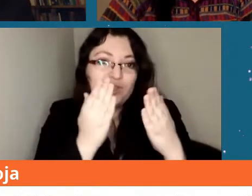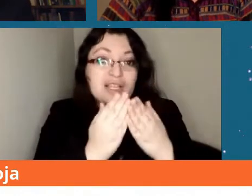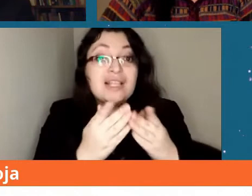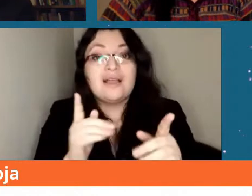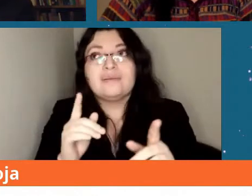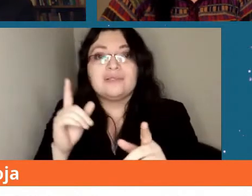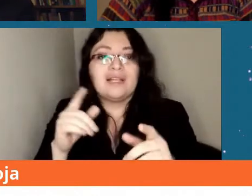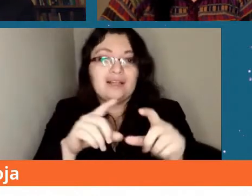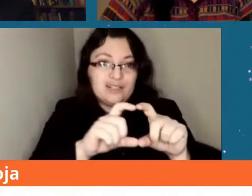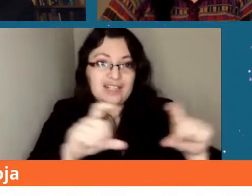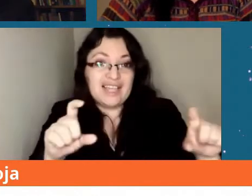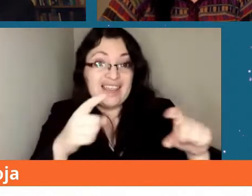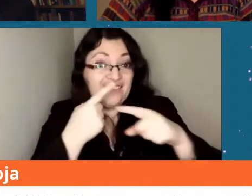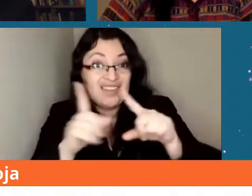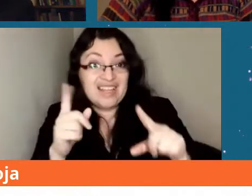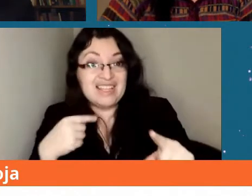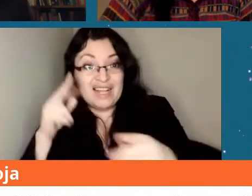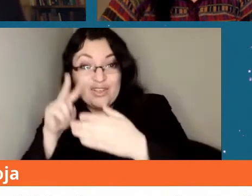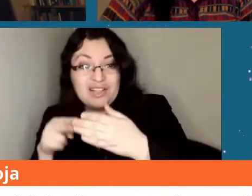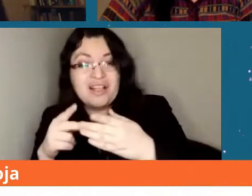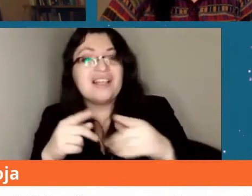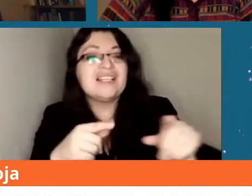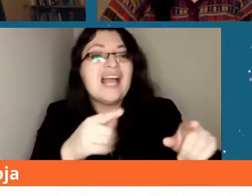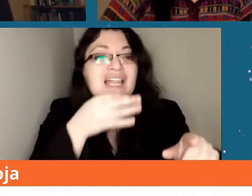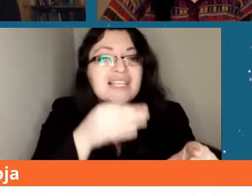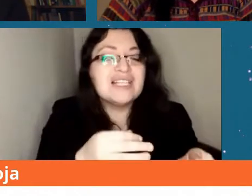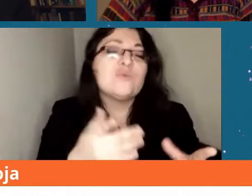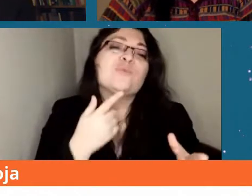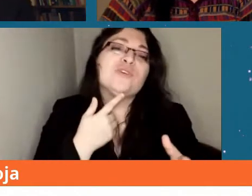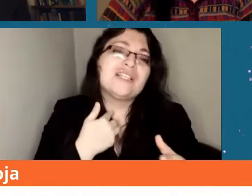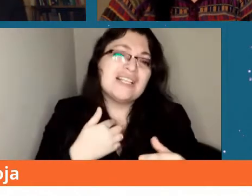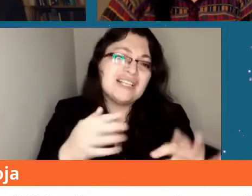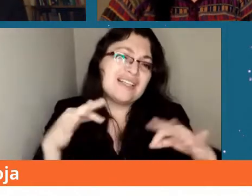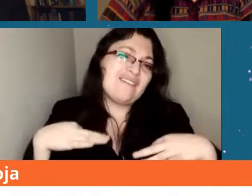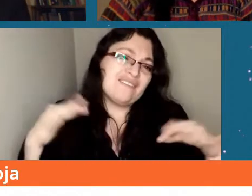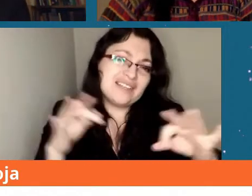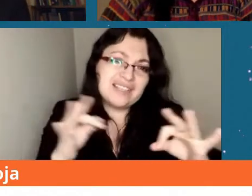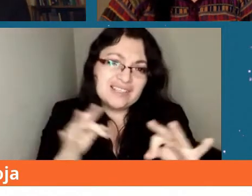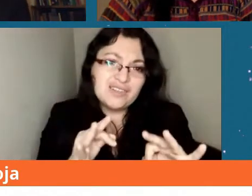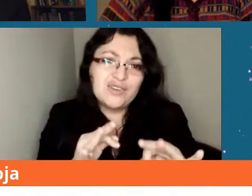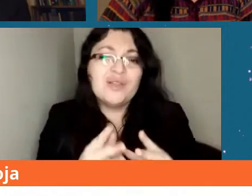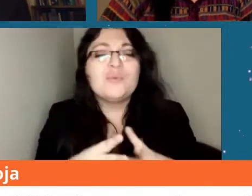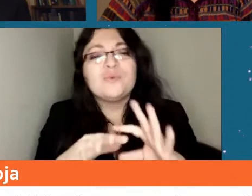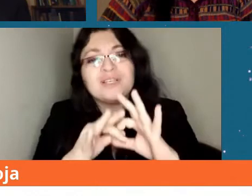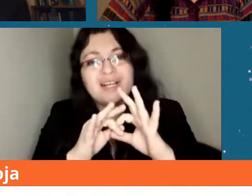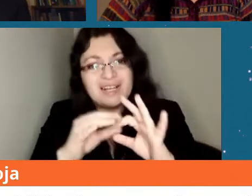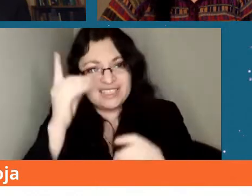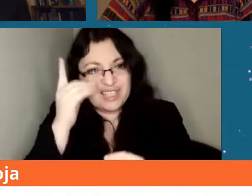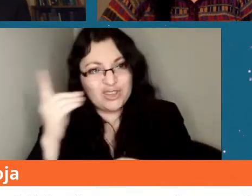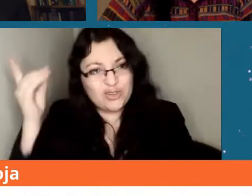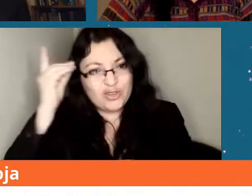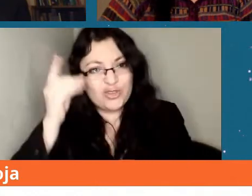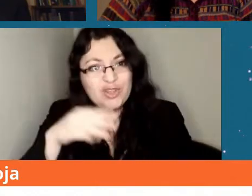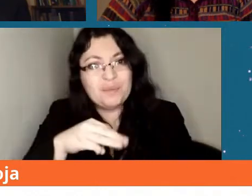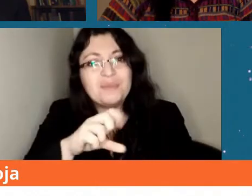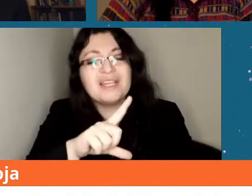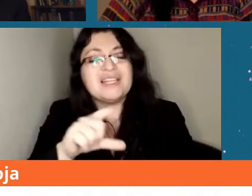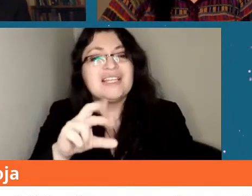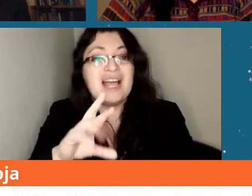que hice muy interesante felicitaciones y muchas gracias a la doctora Millar tenemos